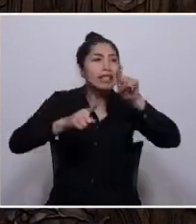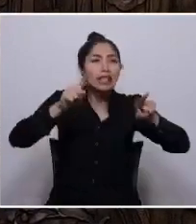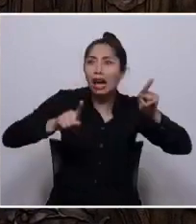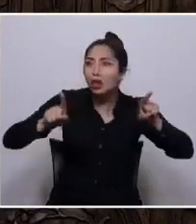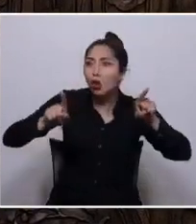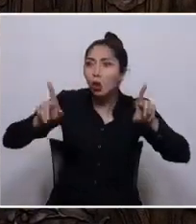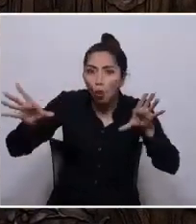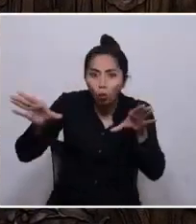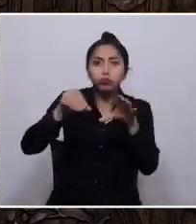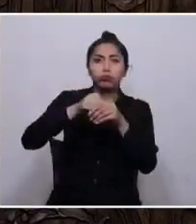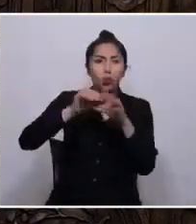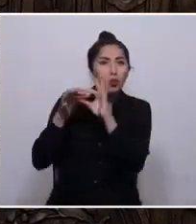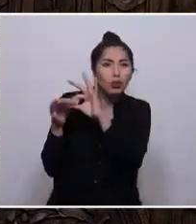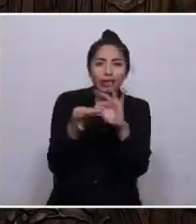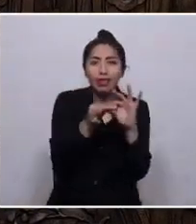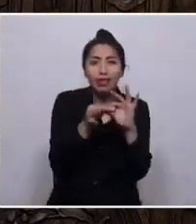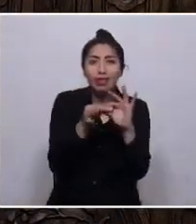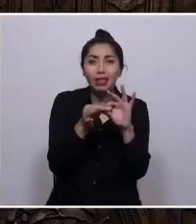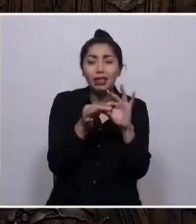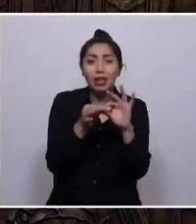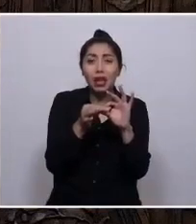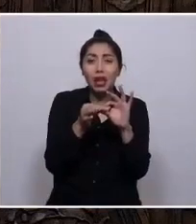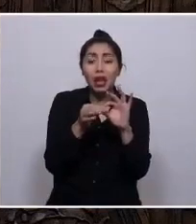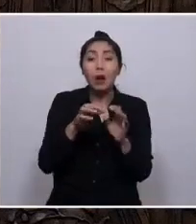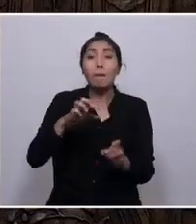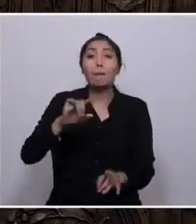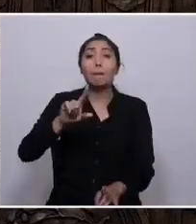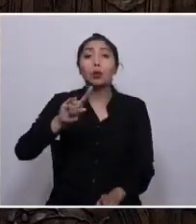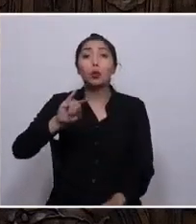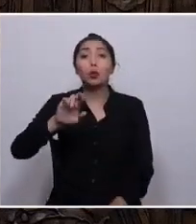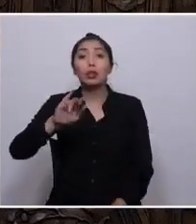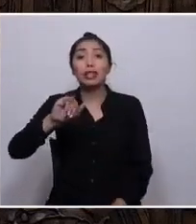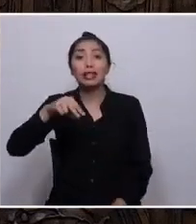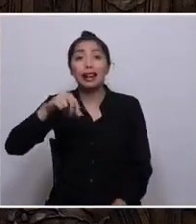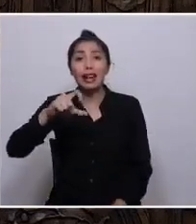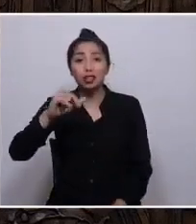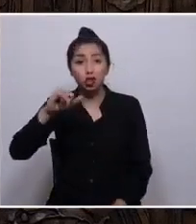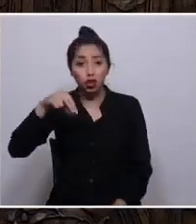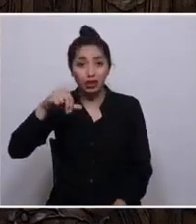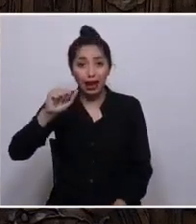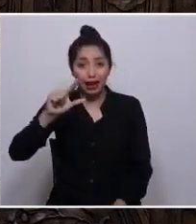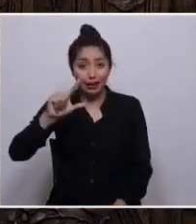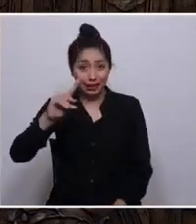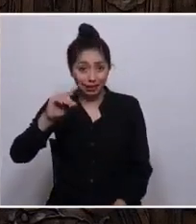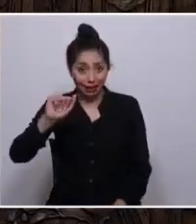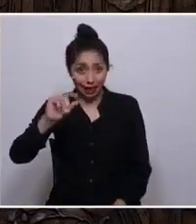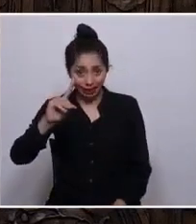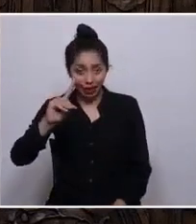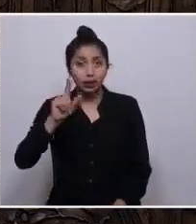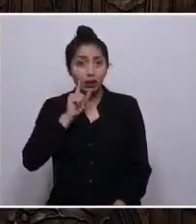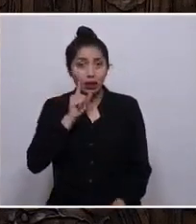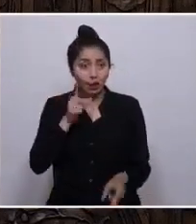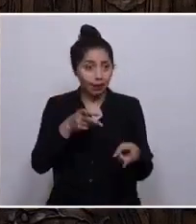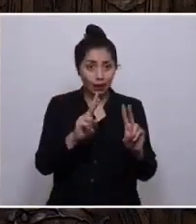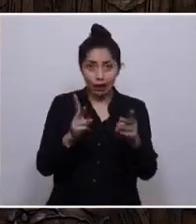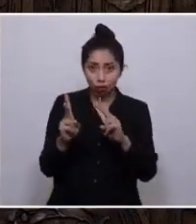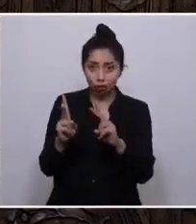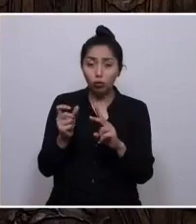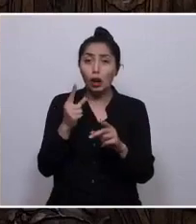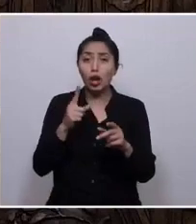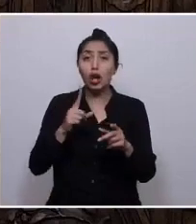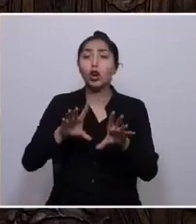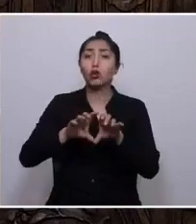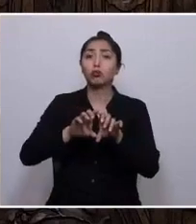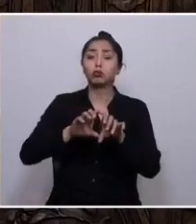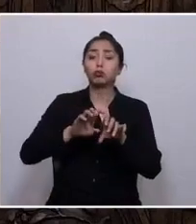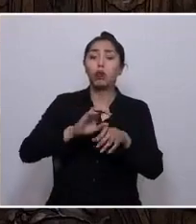La plurinacionalidad implica a lo menos tres elementos. Un catálogo de derechos básicos, que ustedes saben, Convenio 169 y la